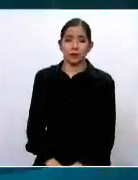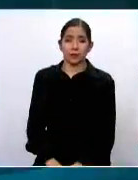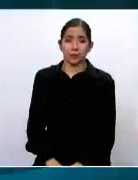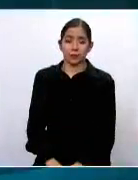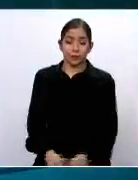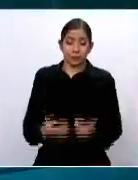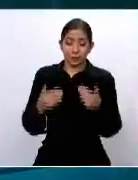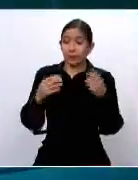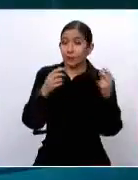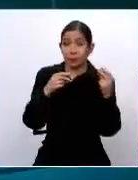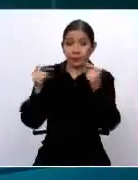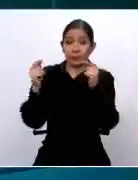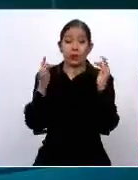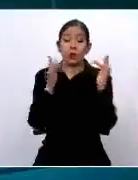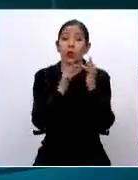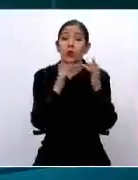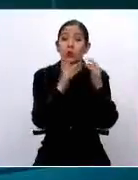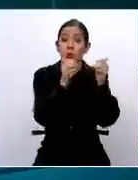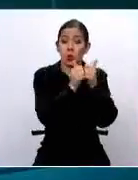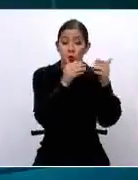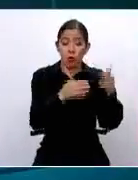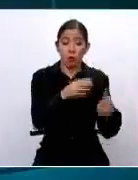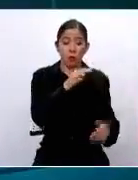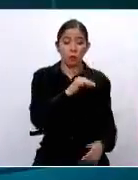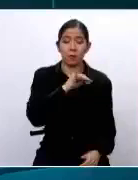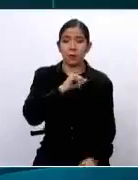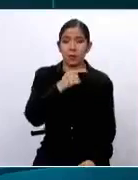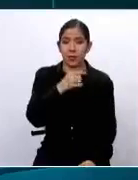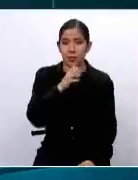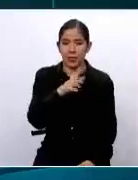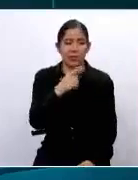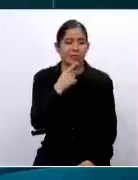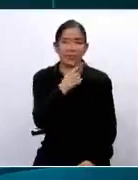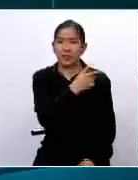De inmediato hacemos un contacto con nuestro compañero Miguel Villegas, quien se encuentra con un...